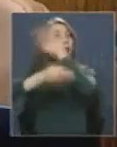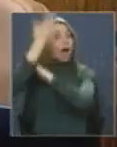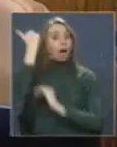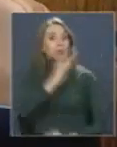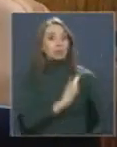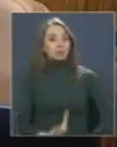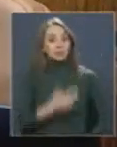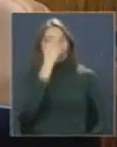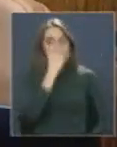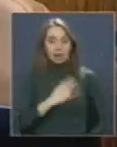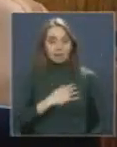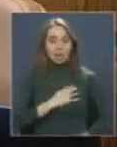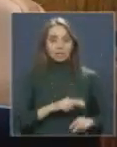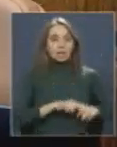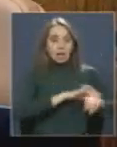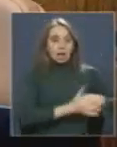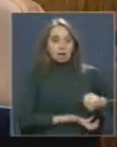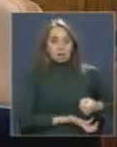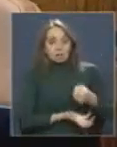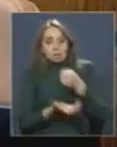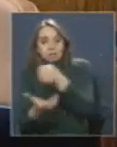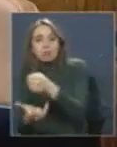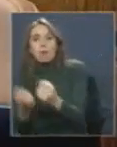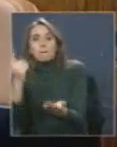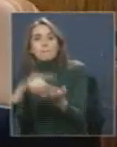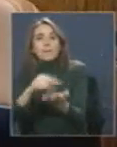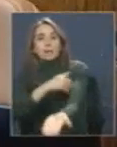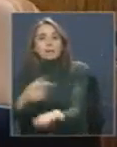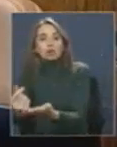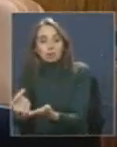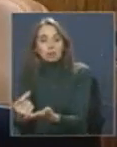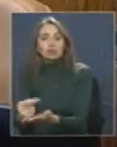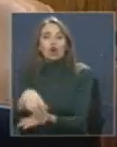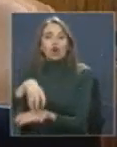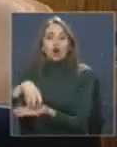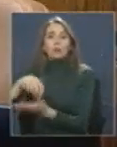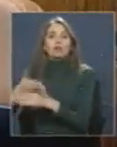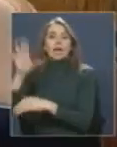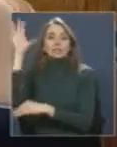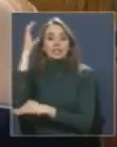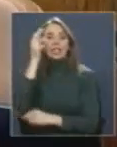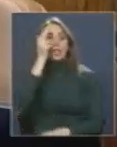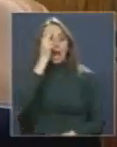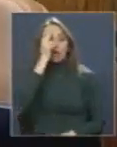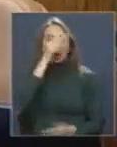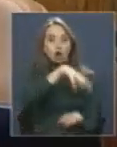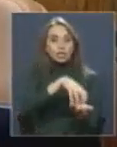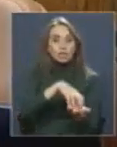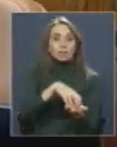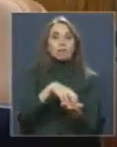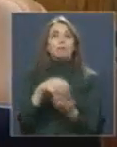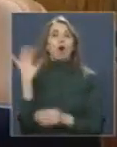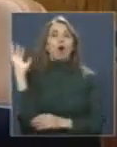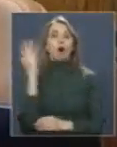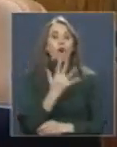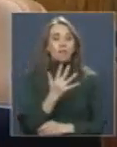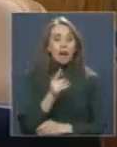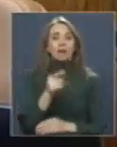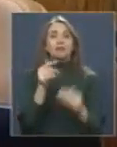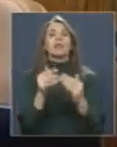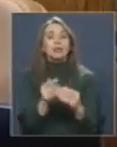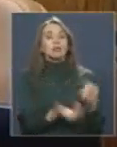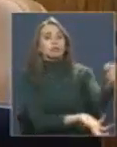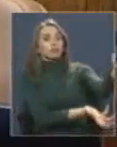entregó mil millones de pesos a las comunas de La Serena, Coquimbo y Ovalle, para que los vecinos